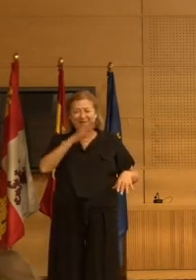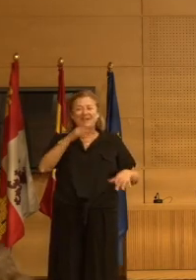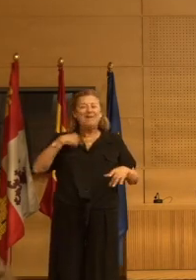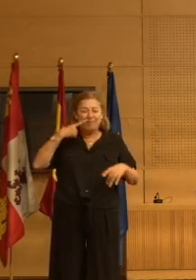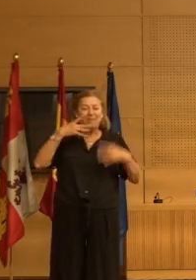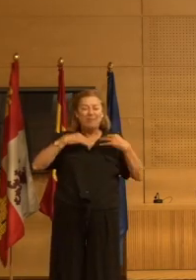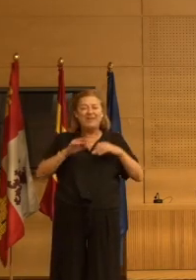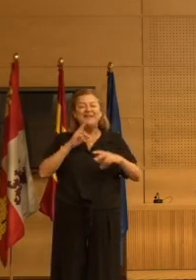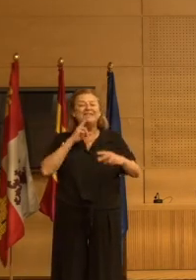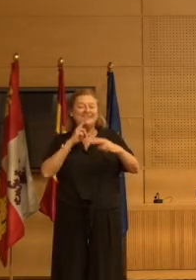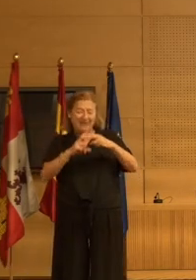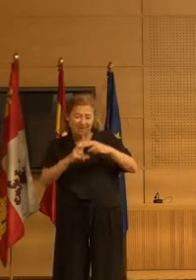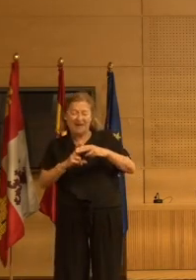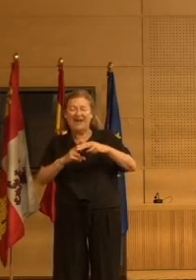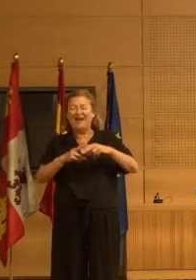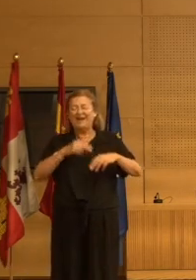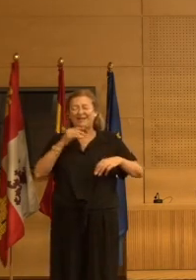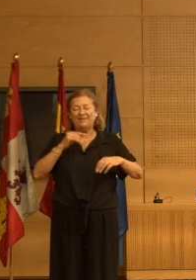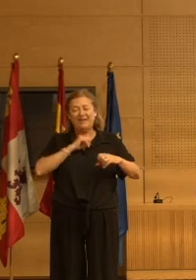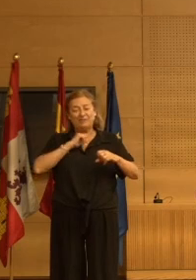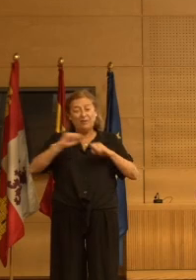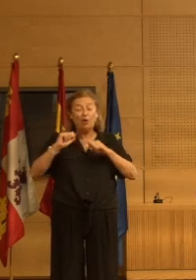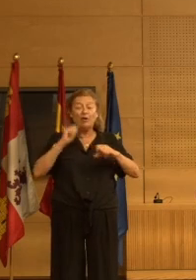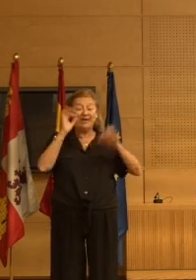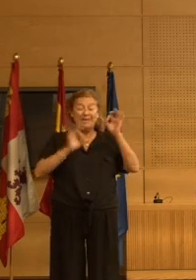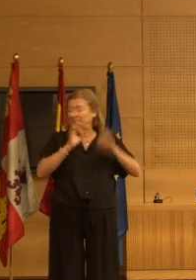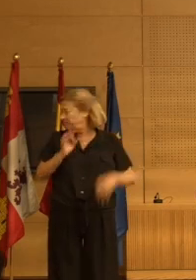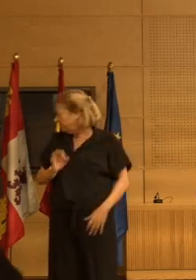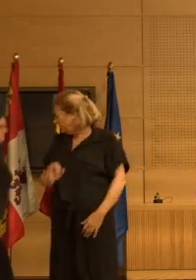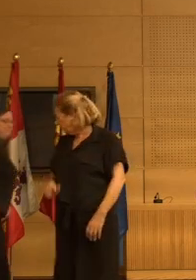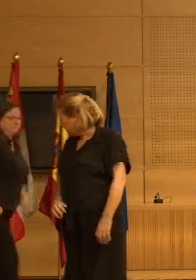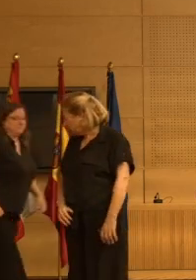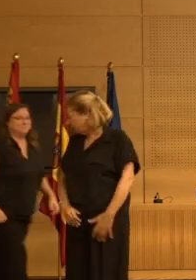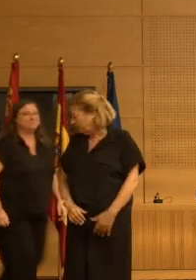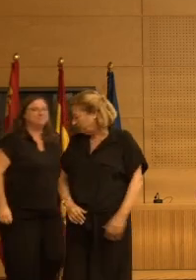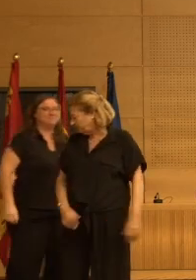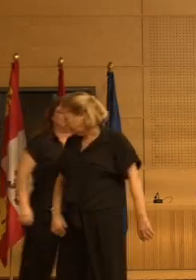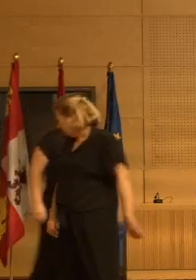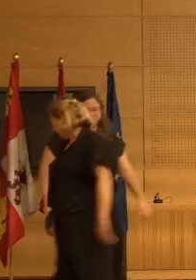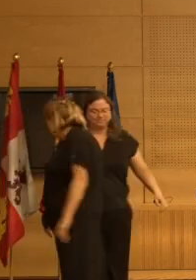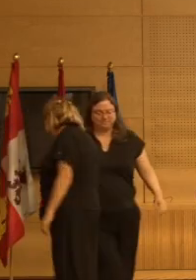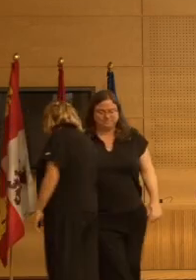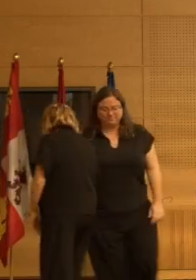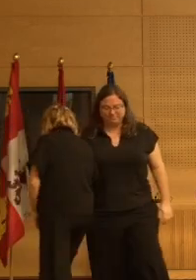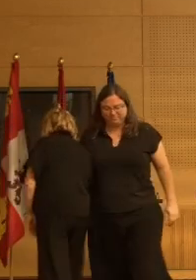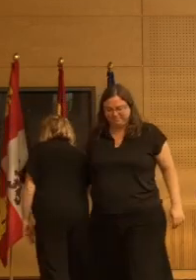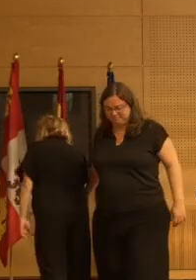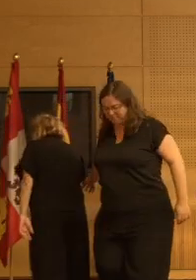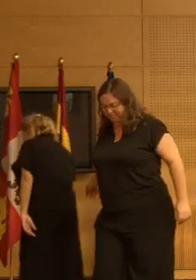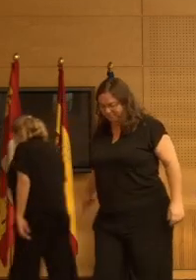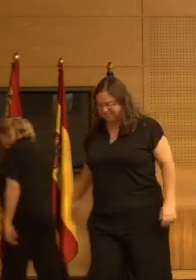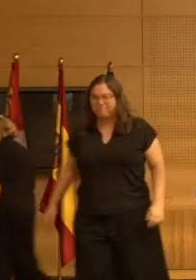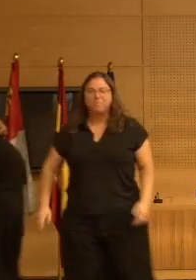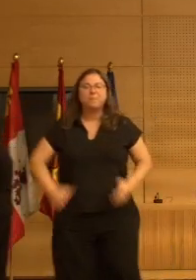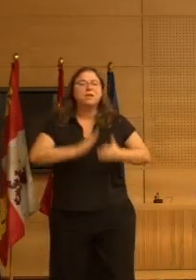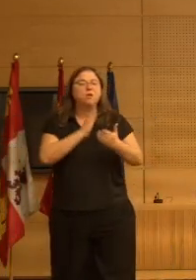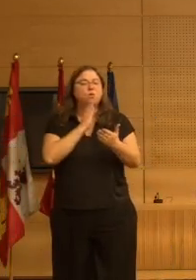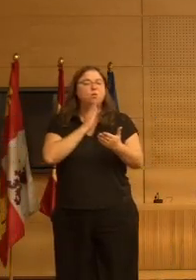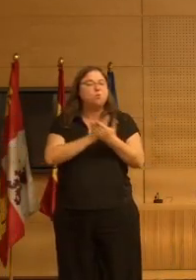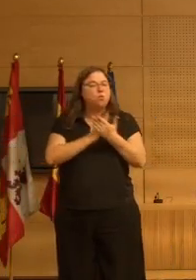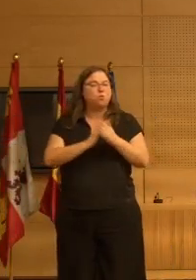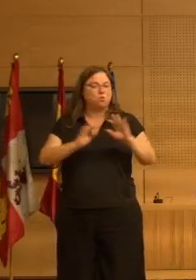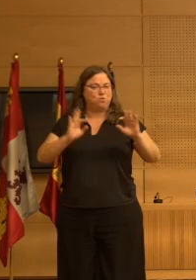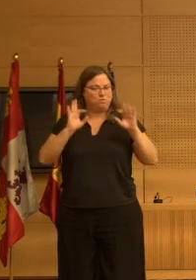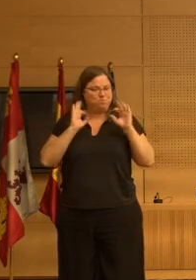que podríamos llamar sujeción química de estos fármacos. Este uso inespecífico ya aparece en la literatura en el año